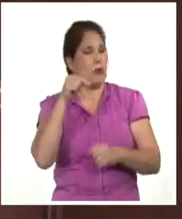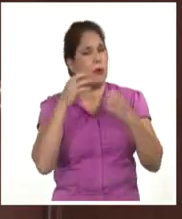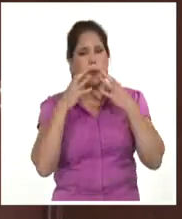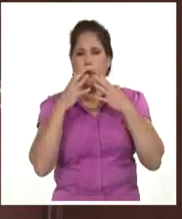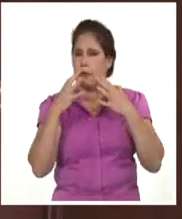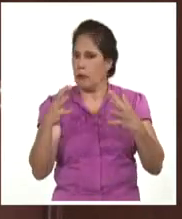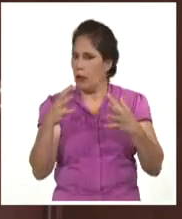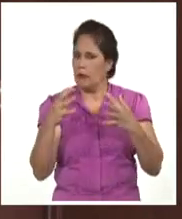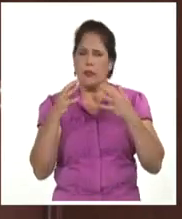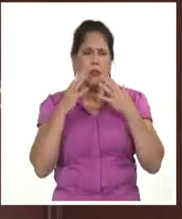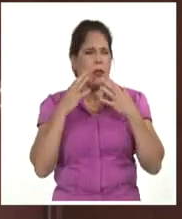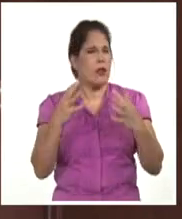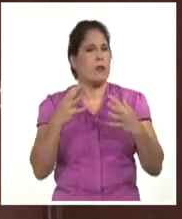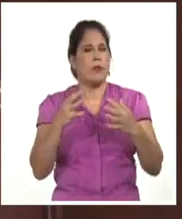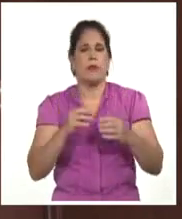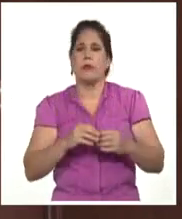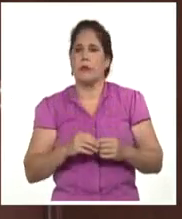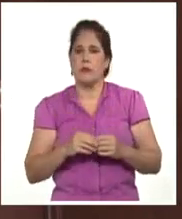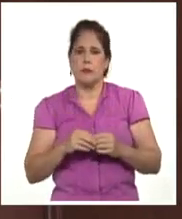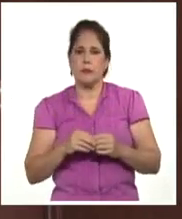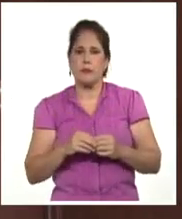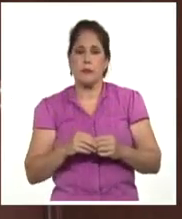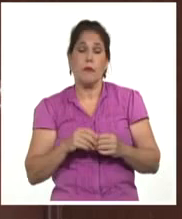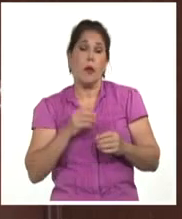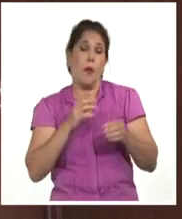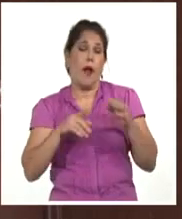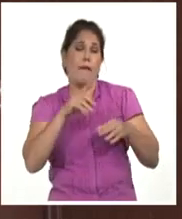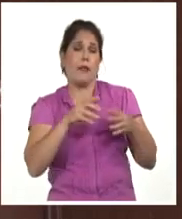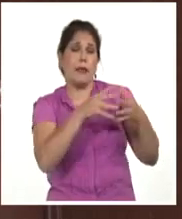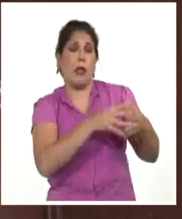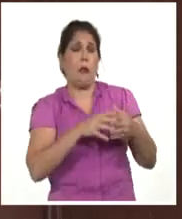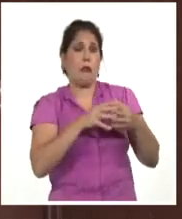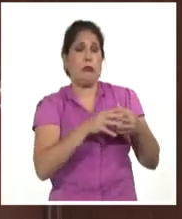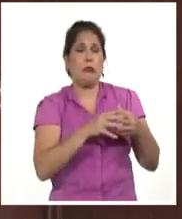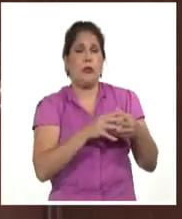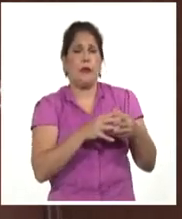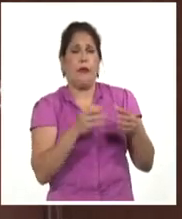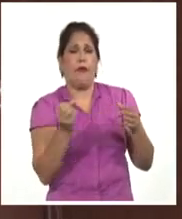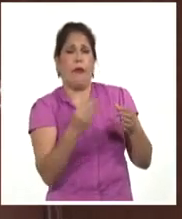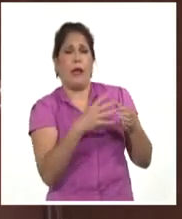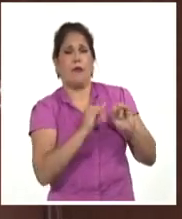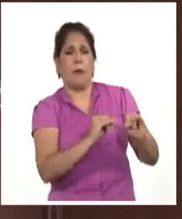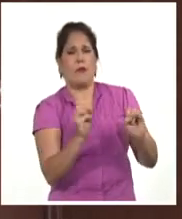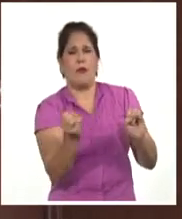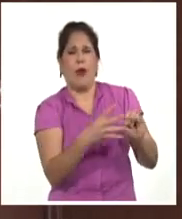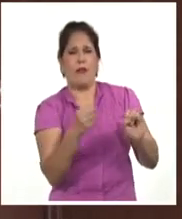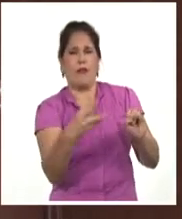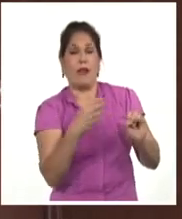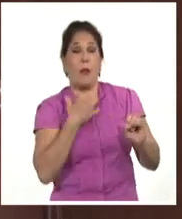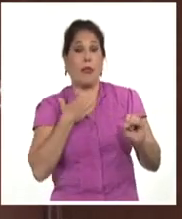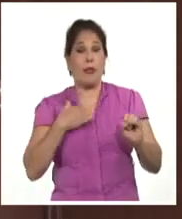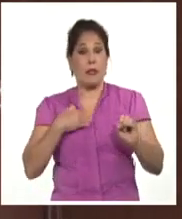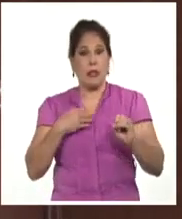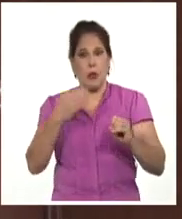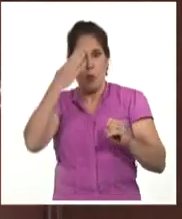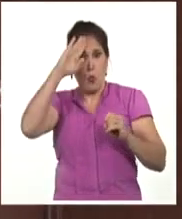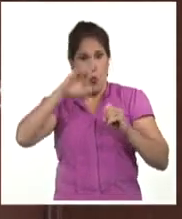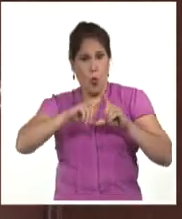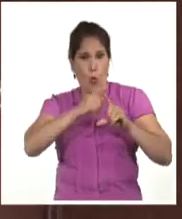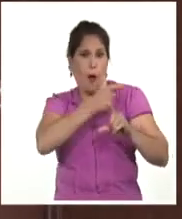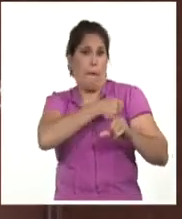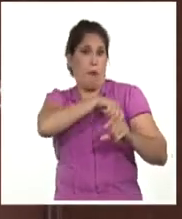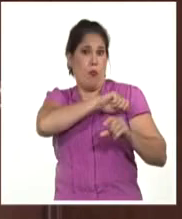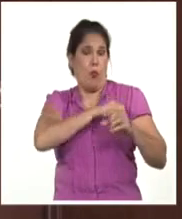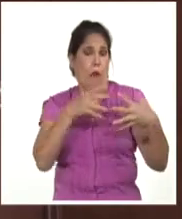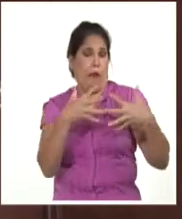indispensable frente a los intentos del imperialismo por socavar la unidad y fracturar la voluntad del pueblo de seguir